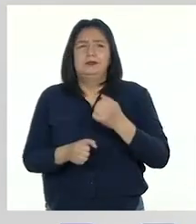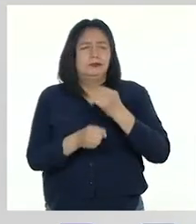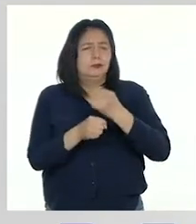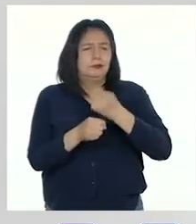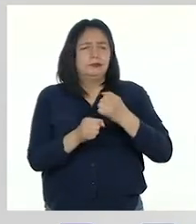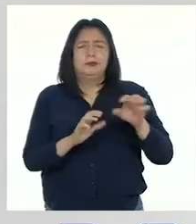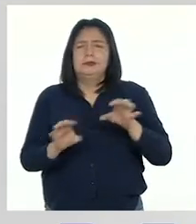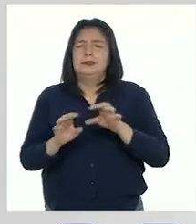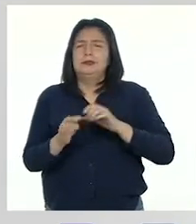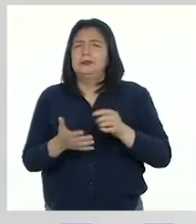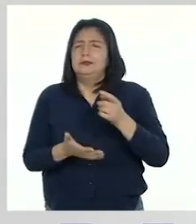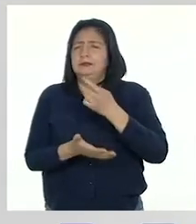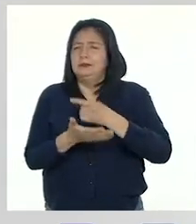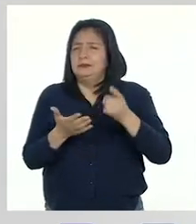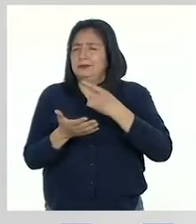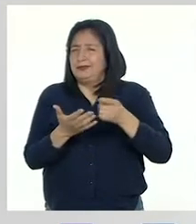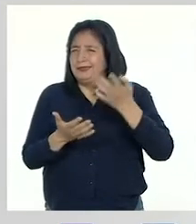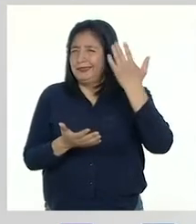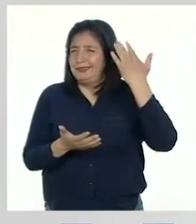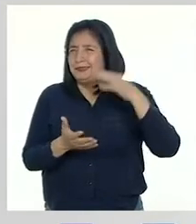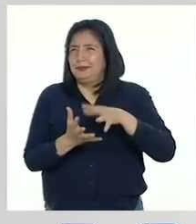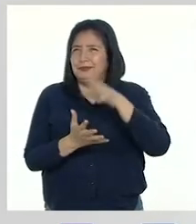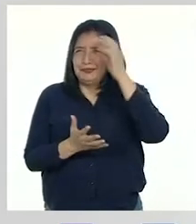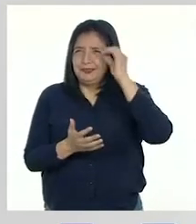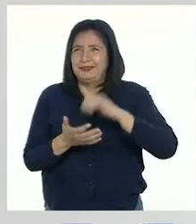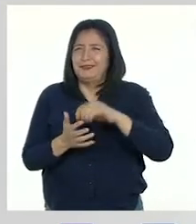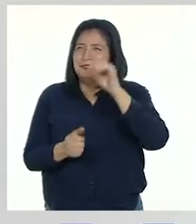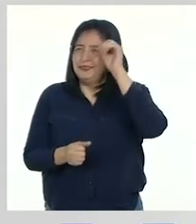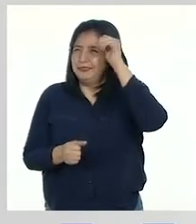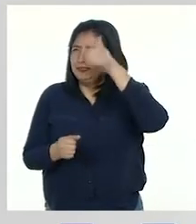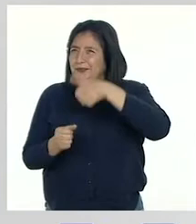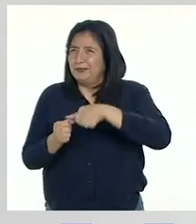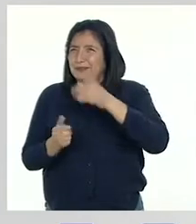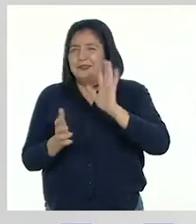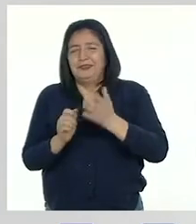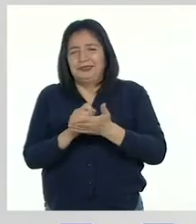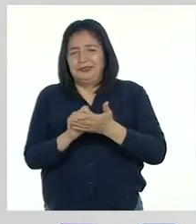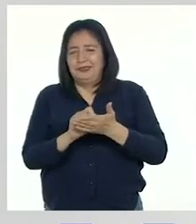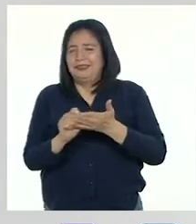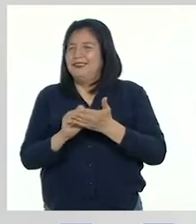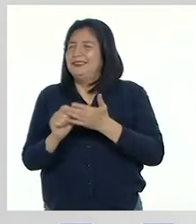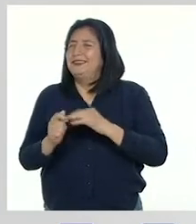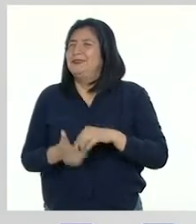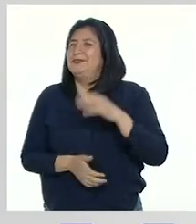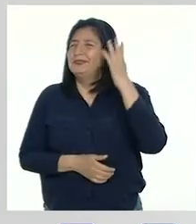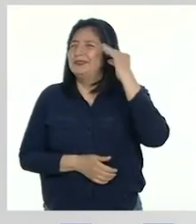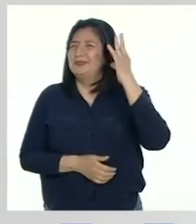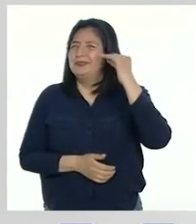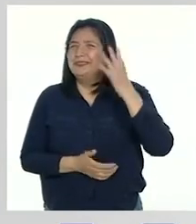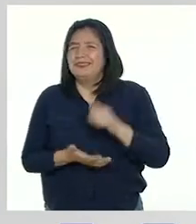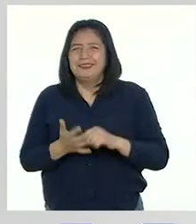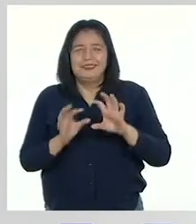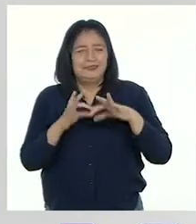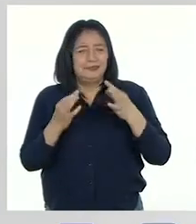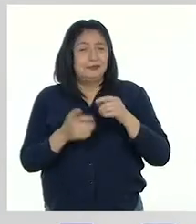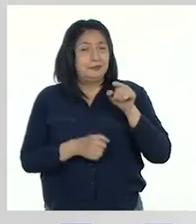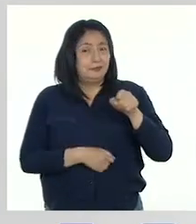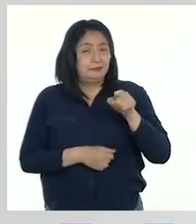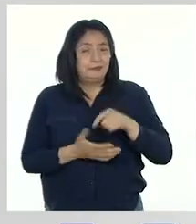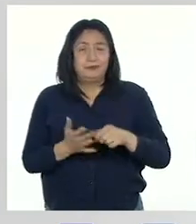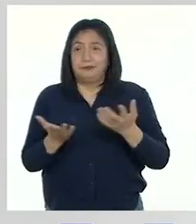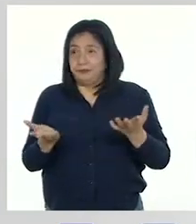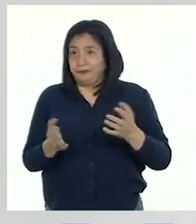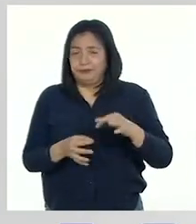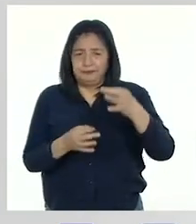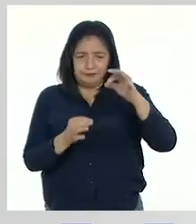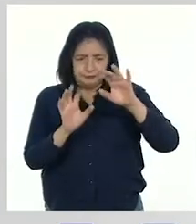desarrollaron durante la semana que aprendimos sobre los recuerdos y escribimos anécdotas familiares. A partir de estos